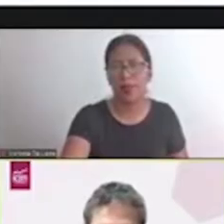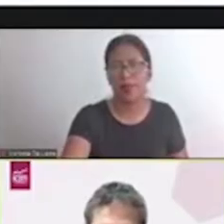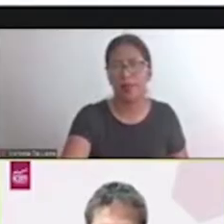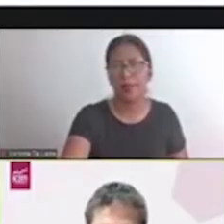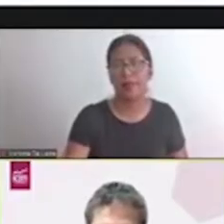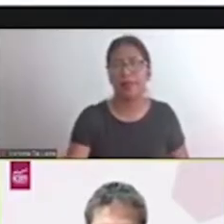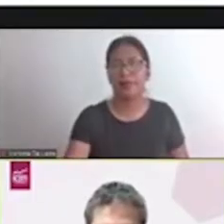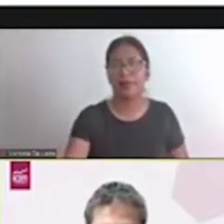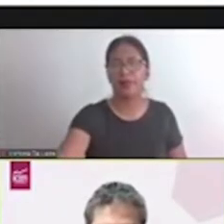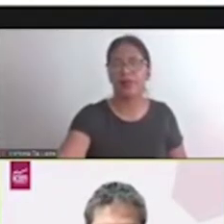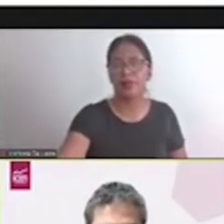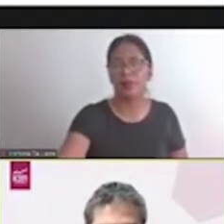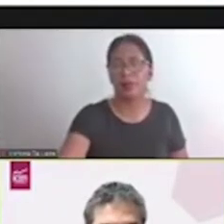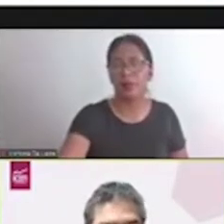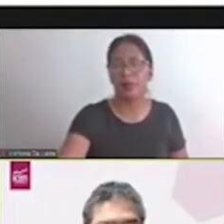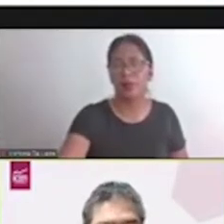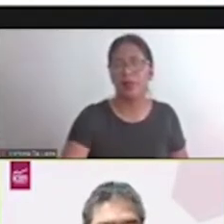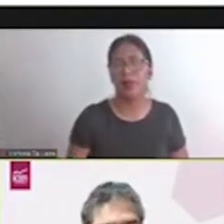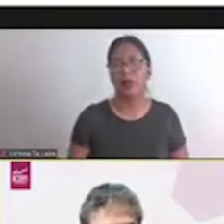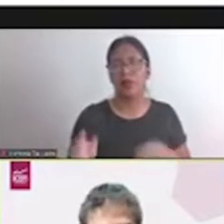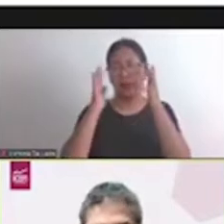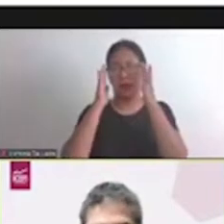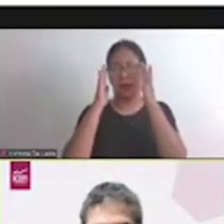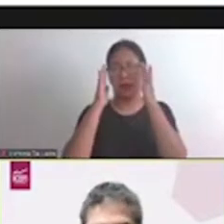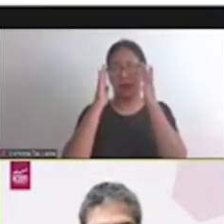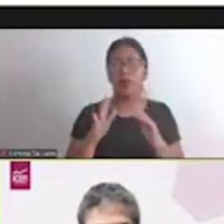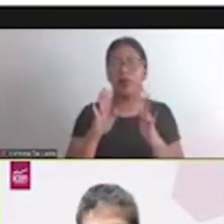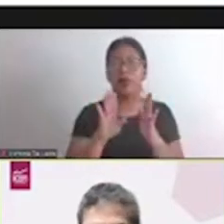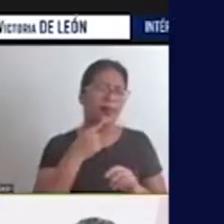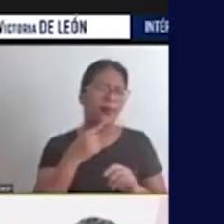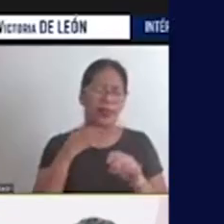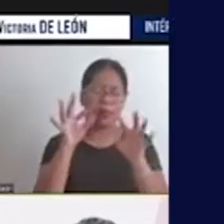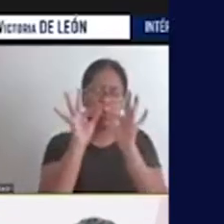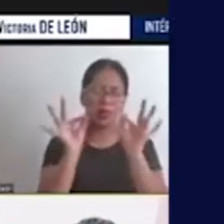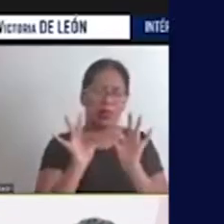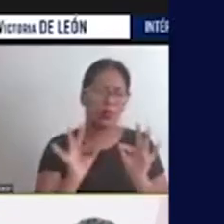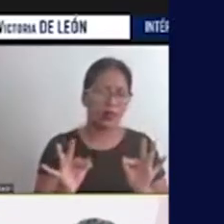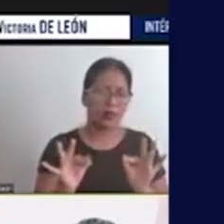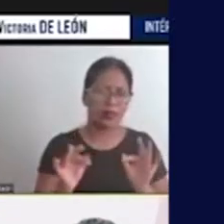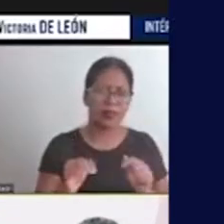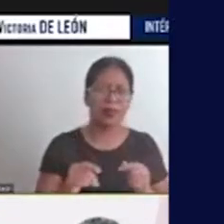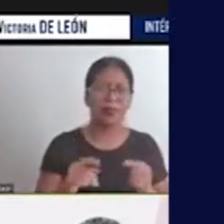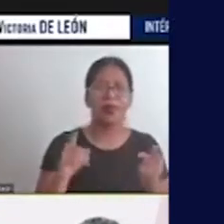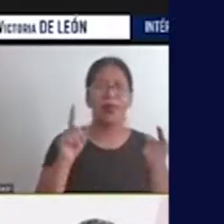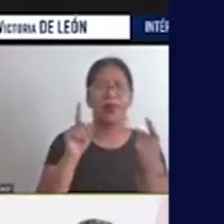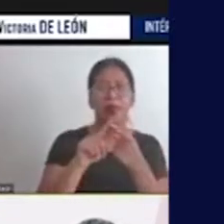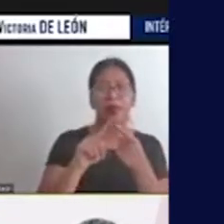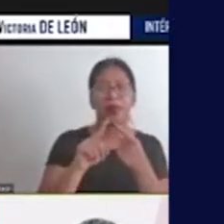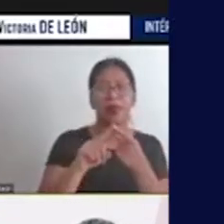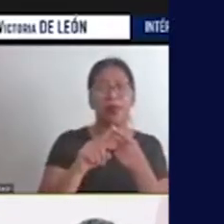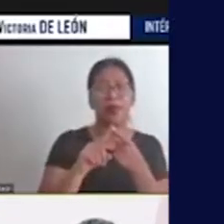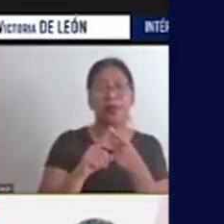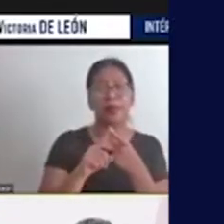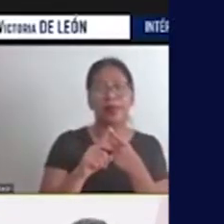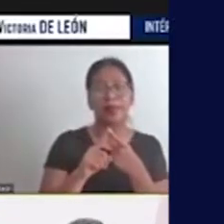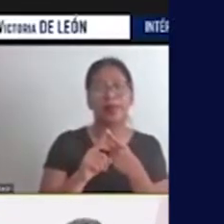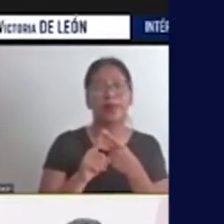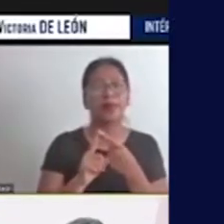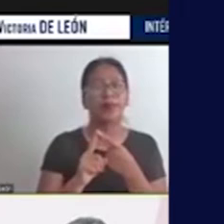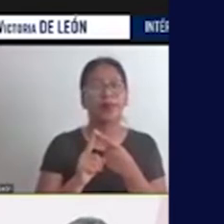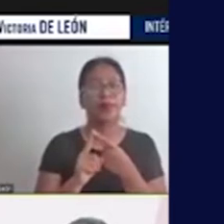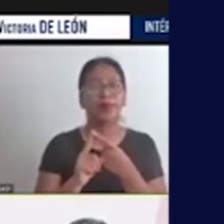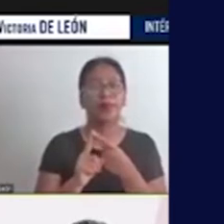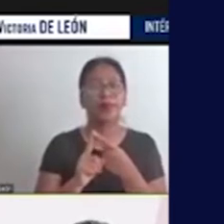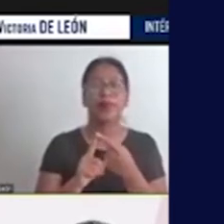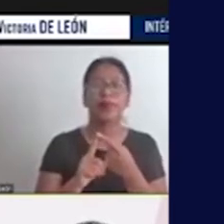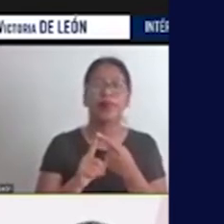Desarrollo y la Democracia para el periodo del 2022 al 2030. En primer lugar, el punto número